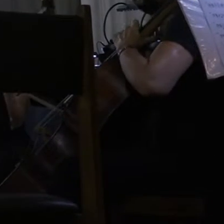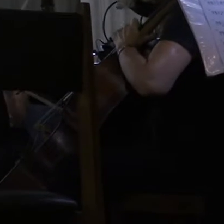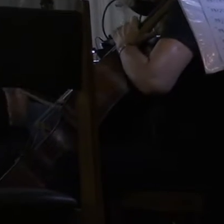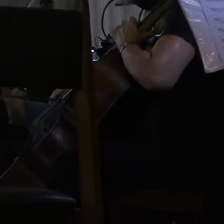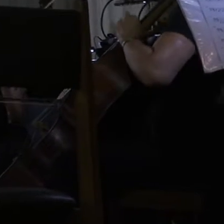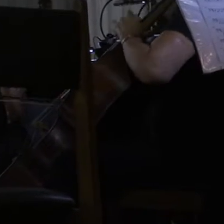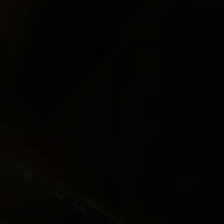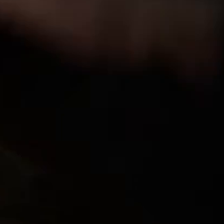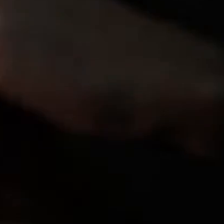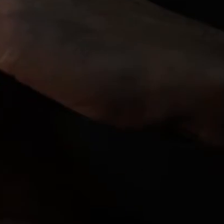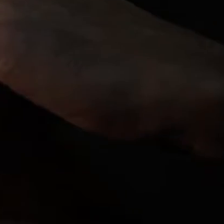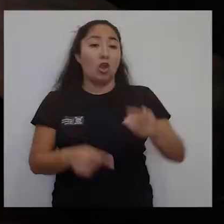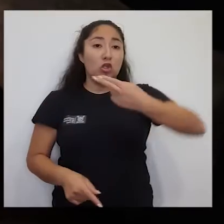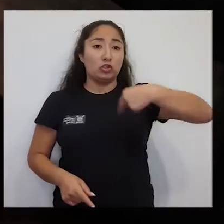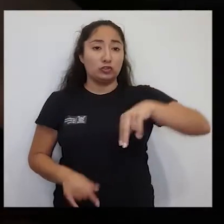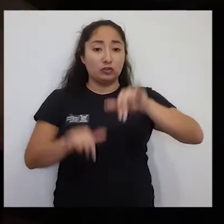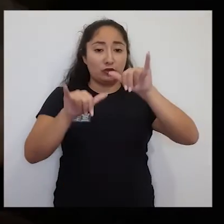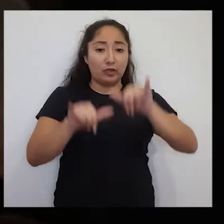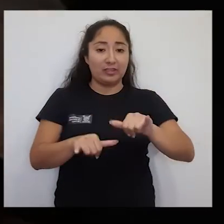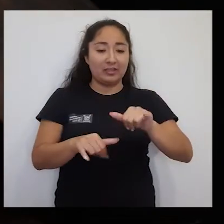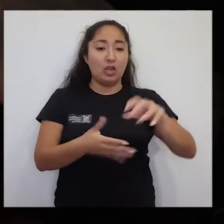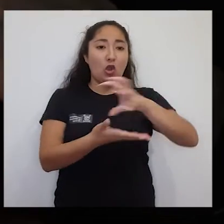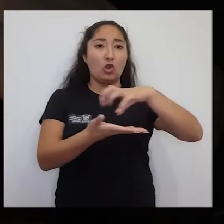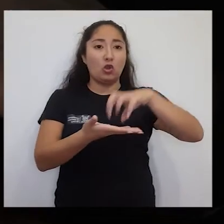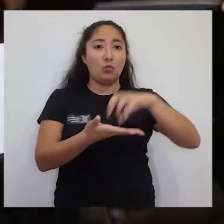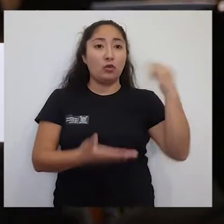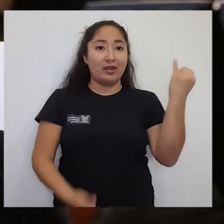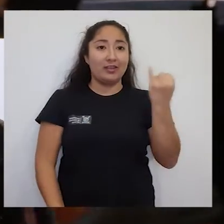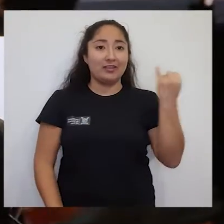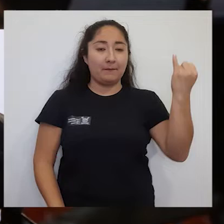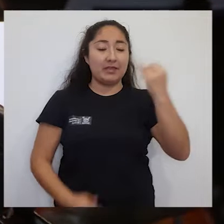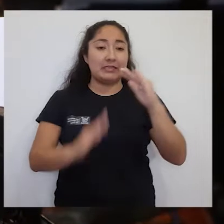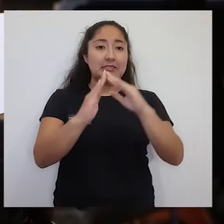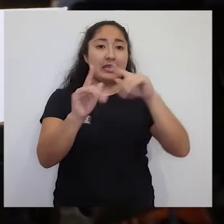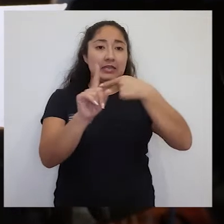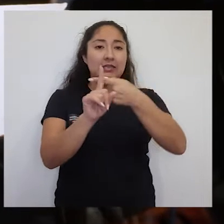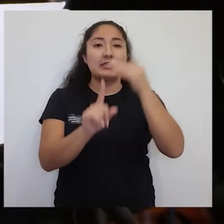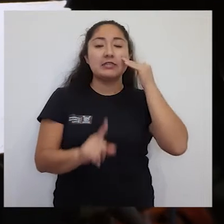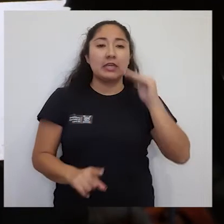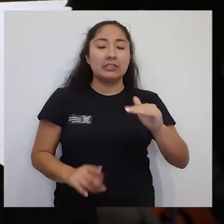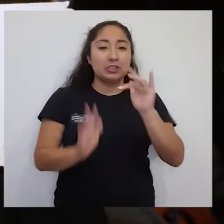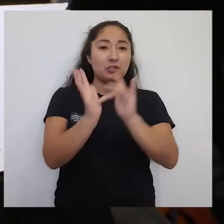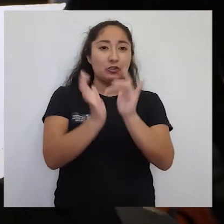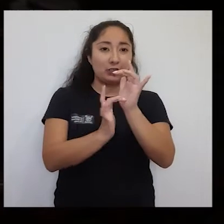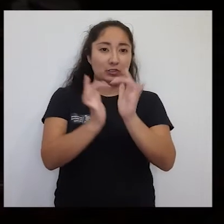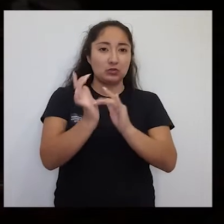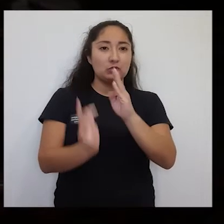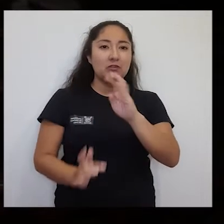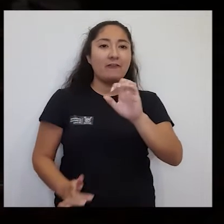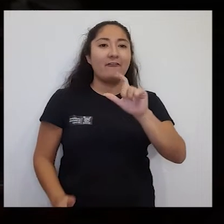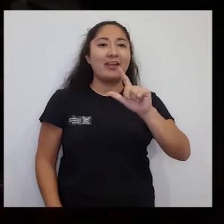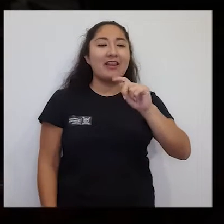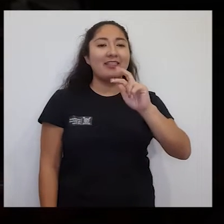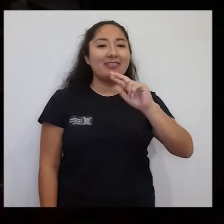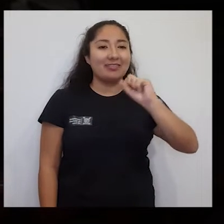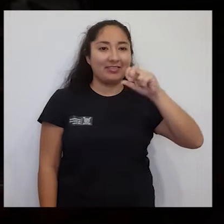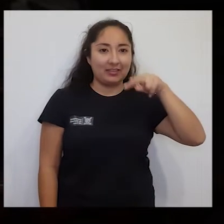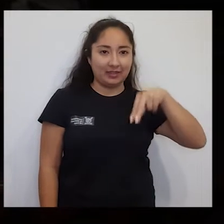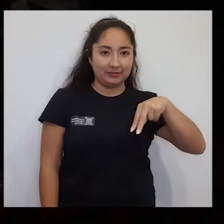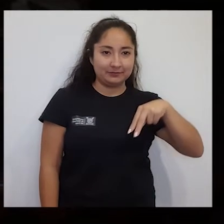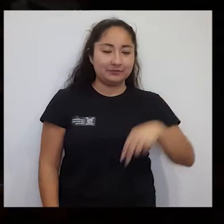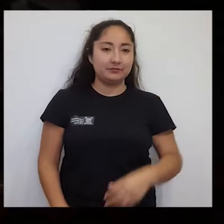Estamos en Independencia, la Comuna de Independencia... ...en la Iglesia del Niño Jesús de Praga...